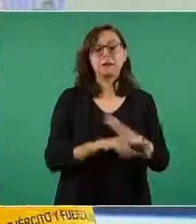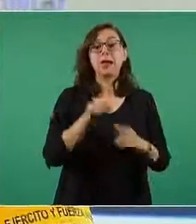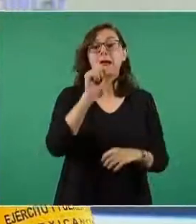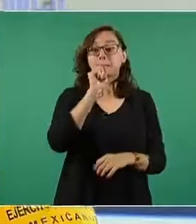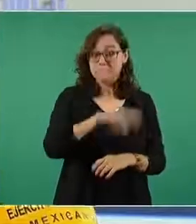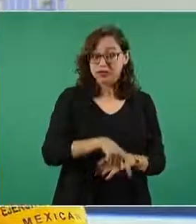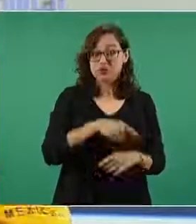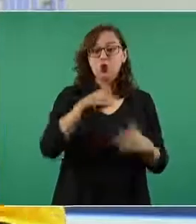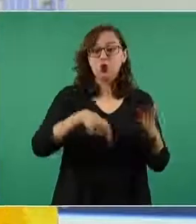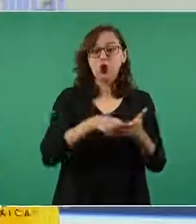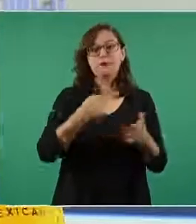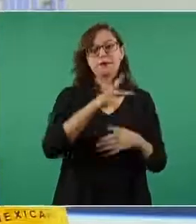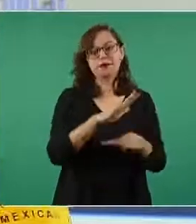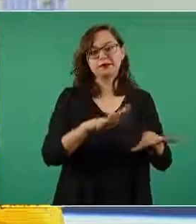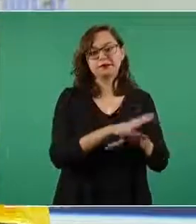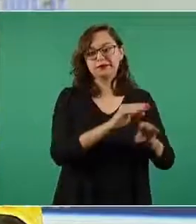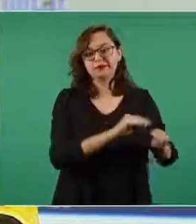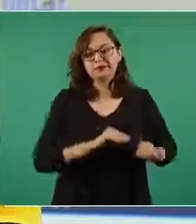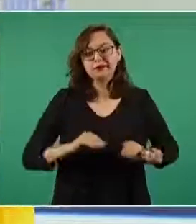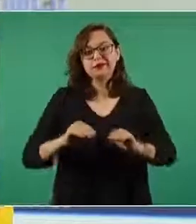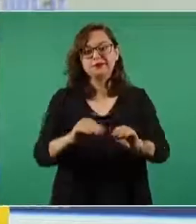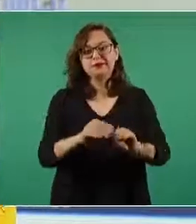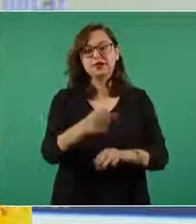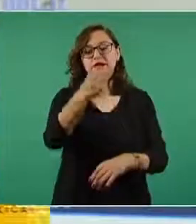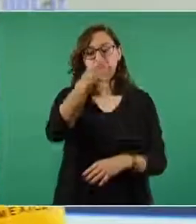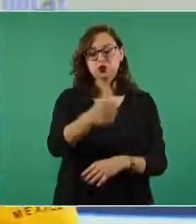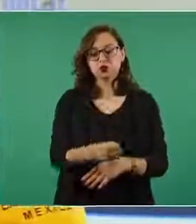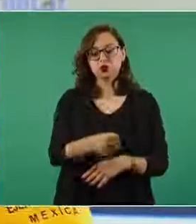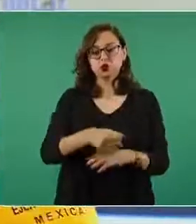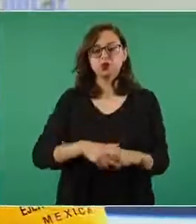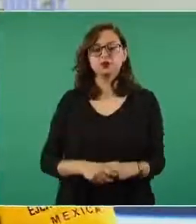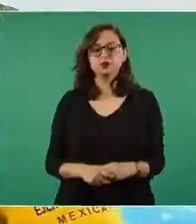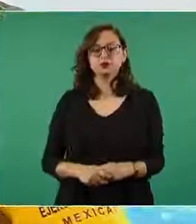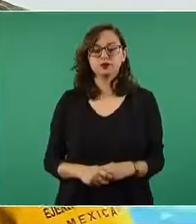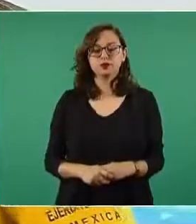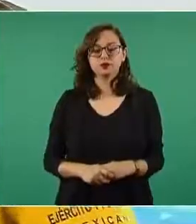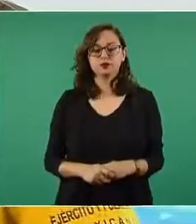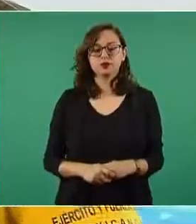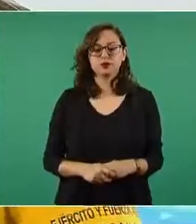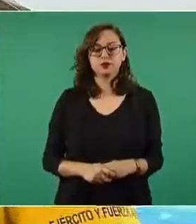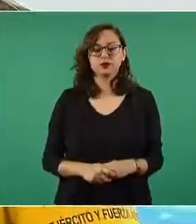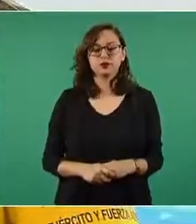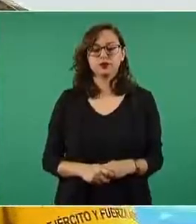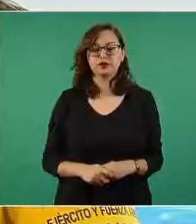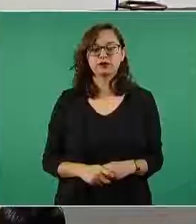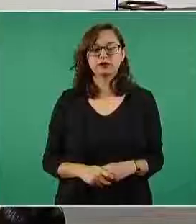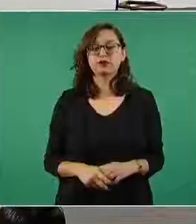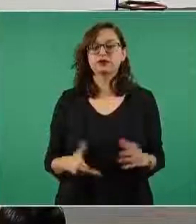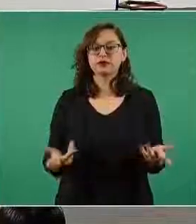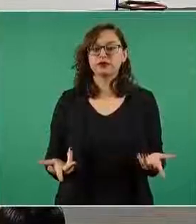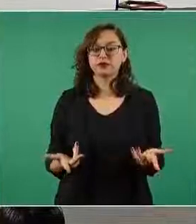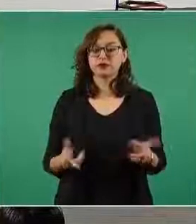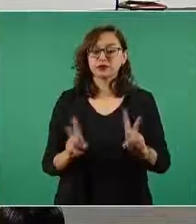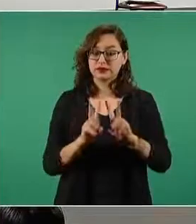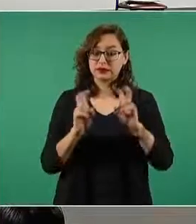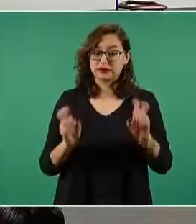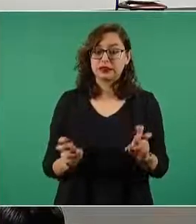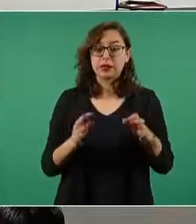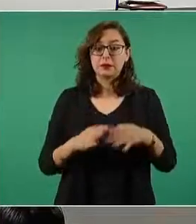mismo campo militar ubicada hacia el sur del mismo ¿cuál es la importancia